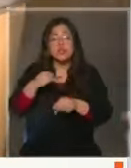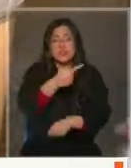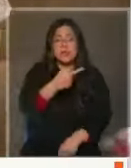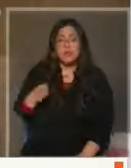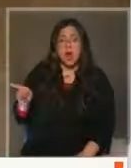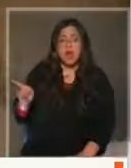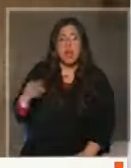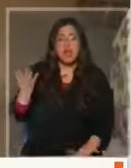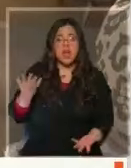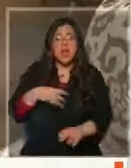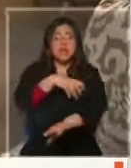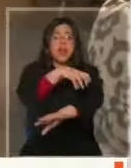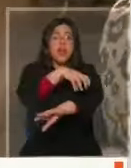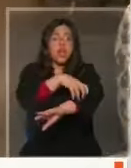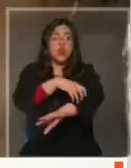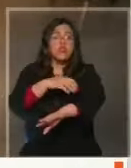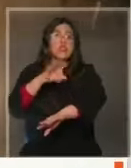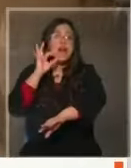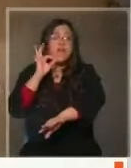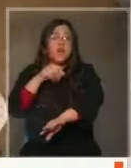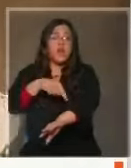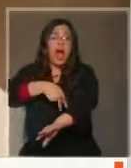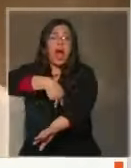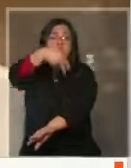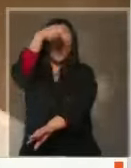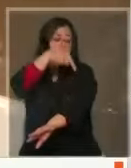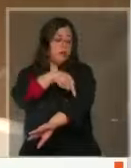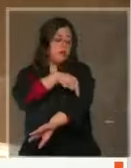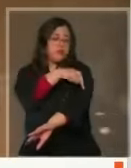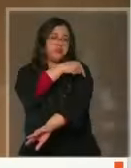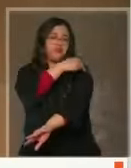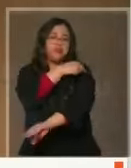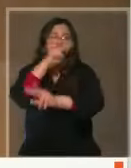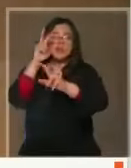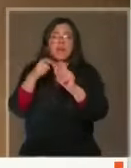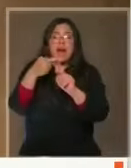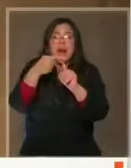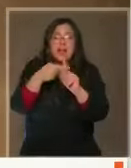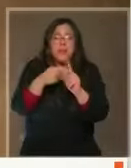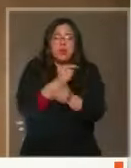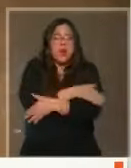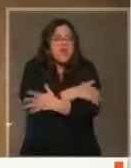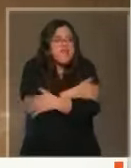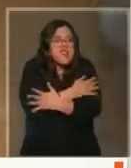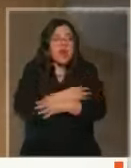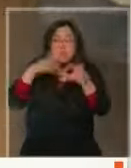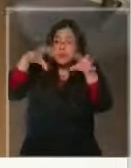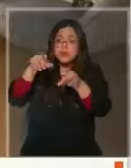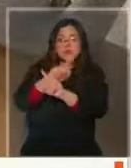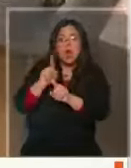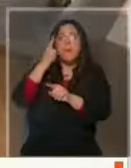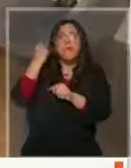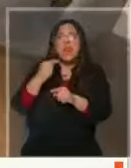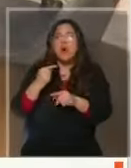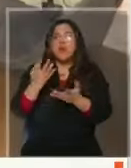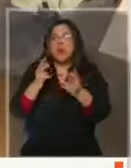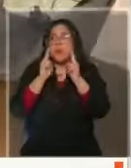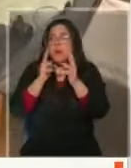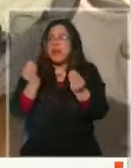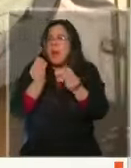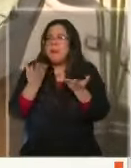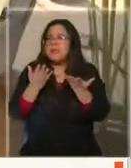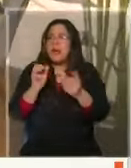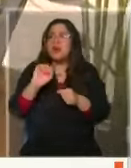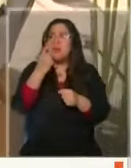estar marcada desde la región del videovío hacia el norte, por bajas temperaturas, ya no tanto precipitaciones, pero vamos a ver qué dice los primeros días de julio. Por